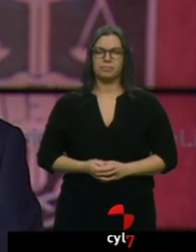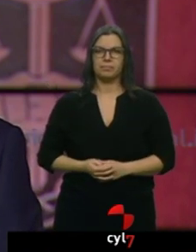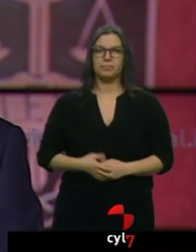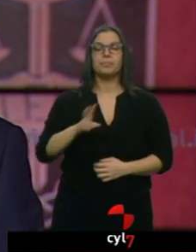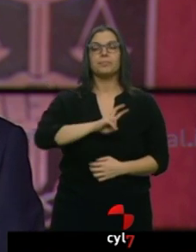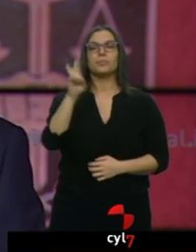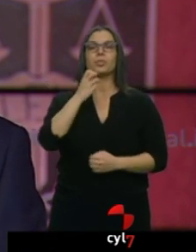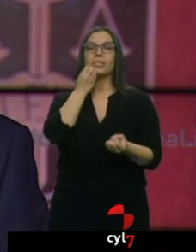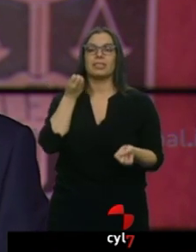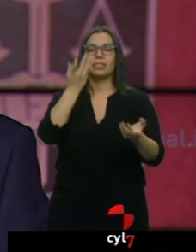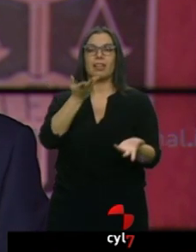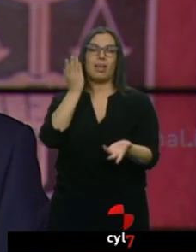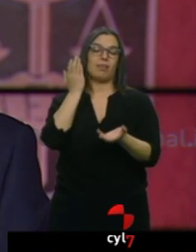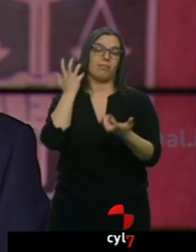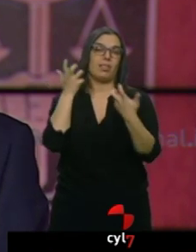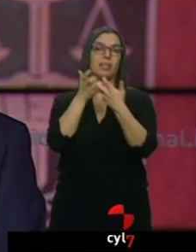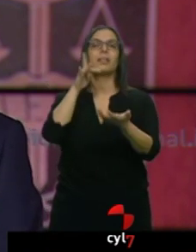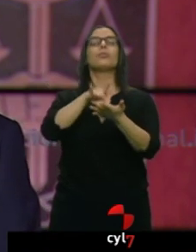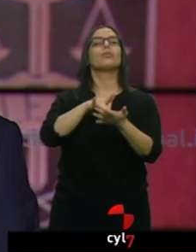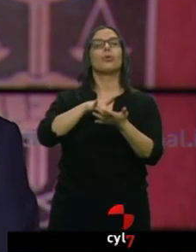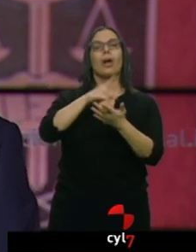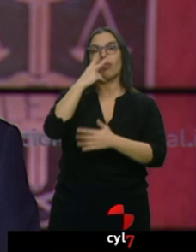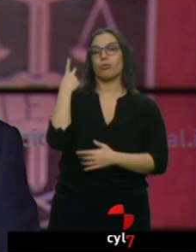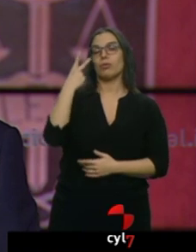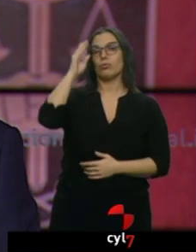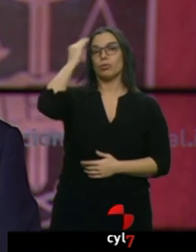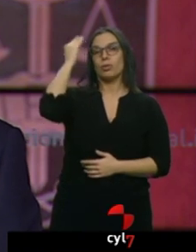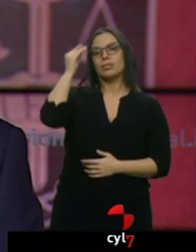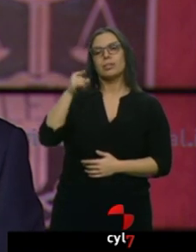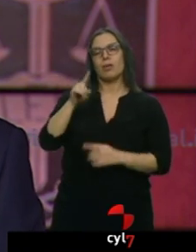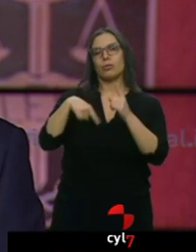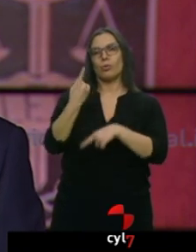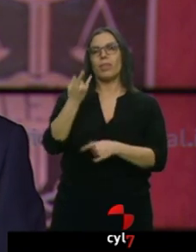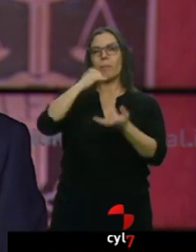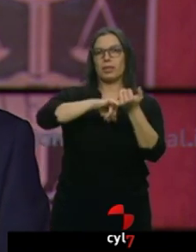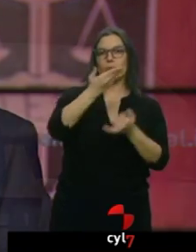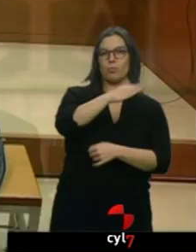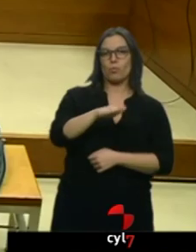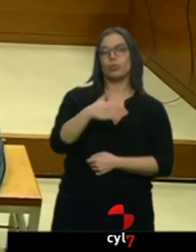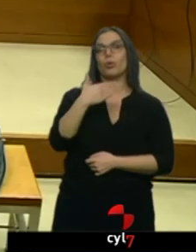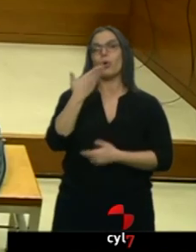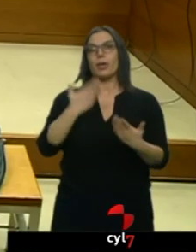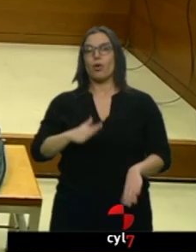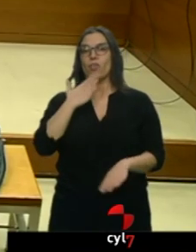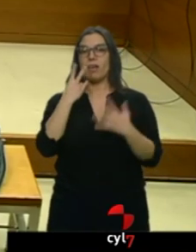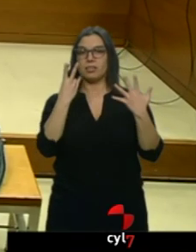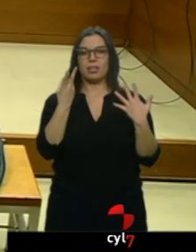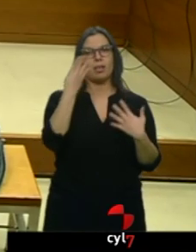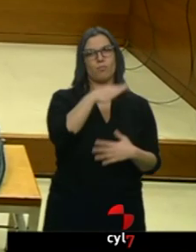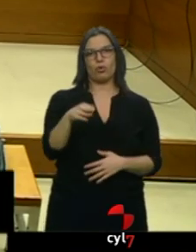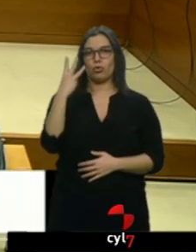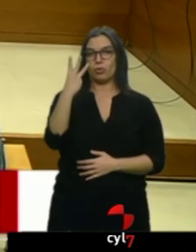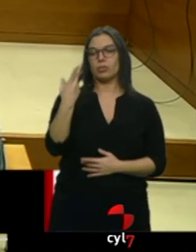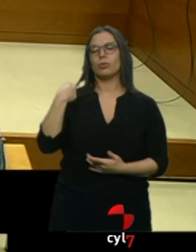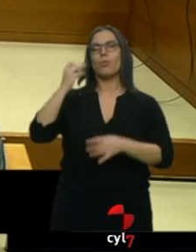accidente que se produjo en Tordesillas en 2016 en el que fallecieron un matrimonio y su hijo de 7 años. El juez ha condenado a 4 años de